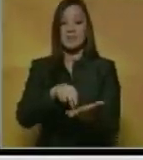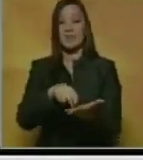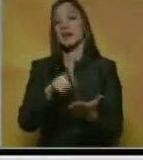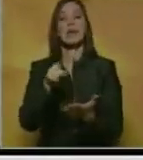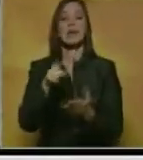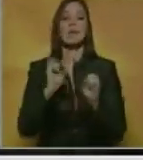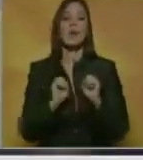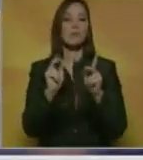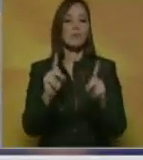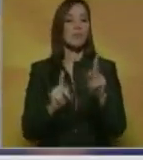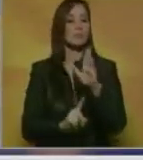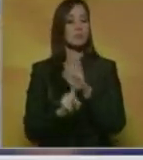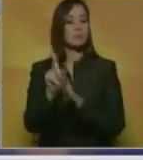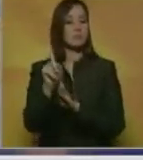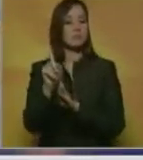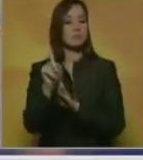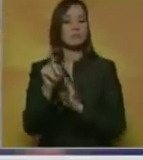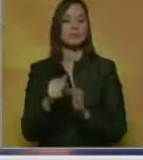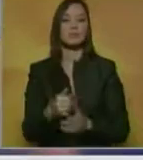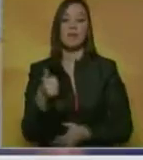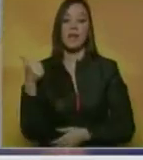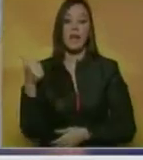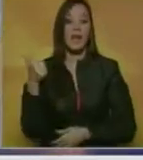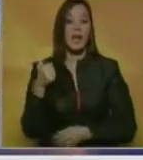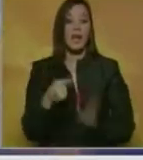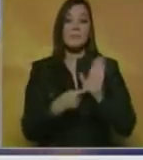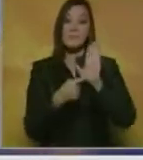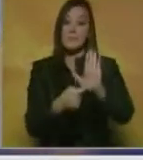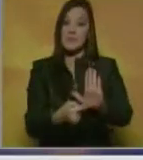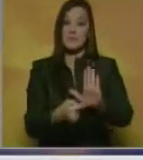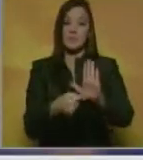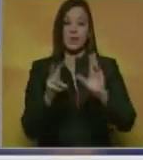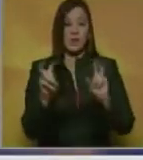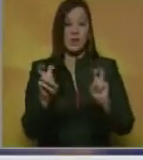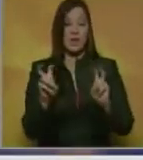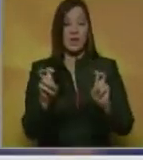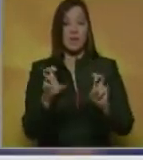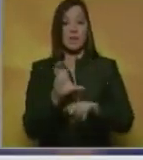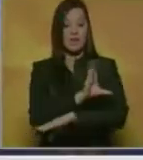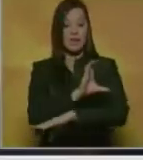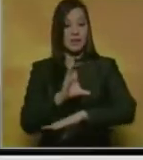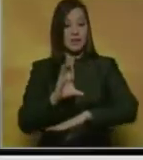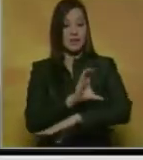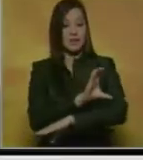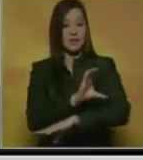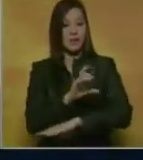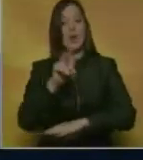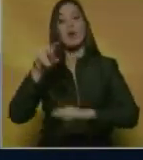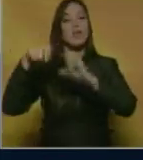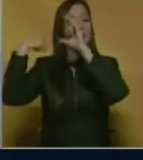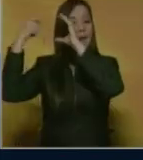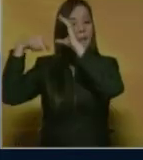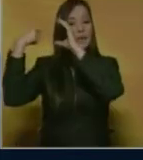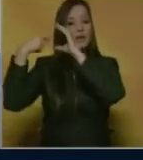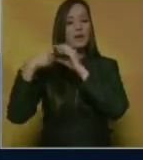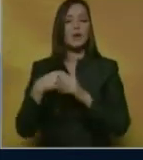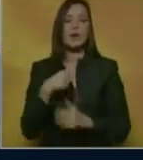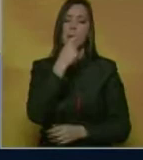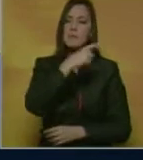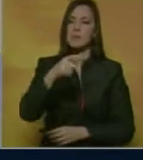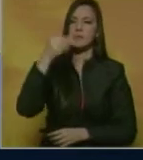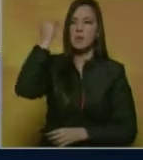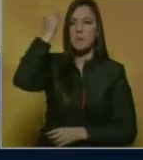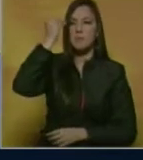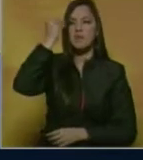evolucionando. Y Sam Smith presentó el tema de la nueva película The Bond. Los que pensaban que el cantante no lograría